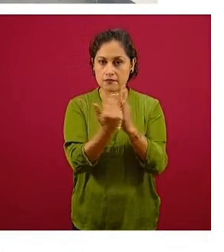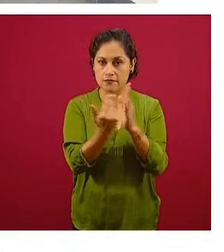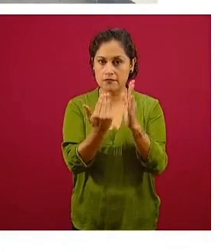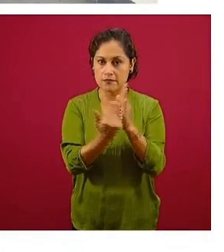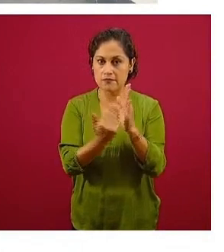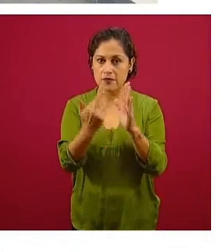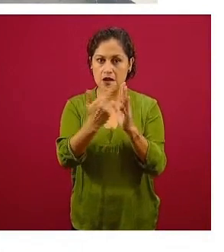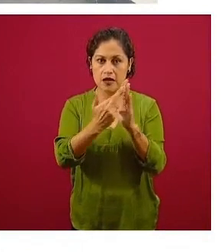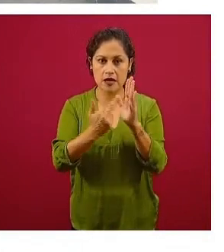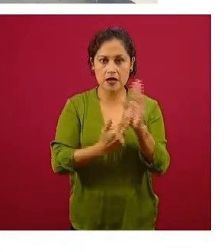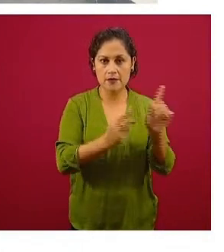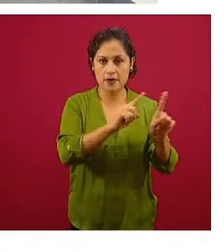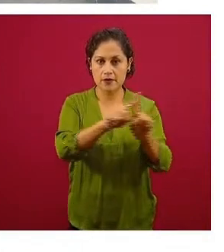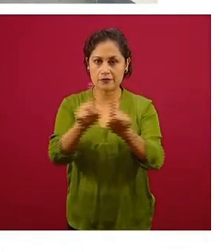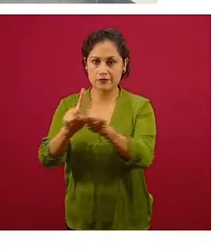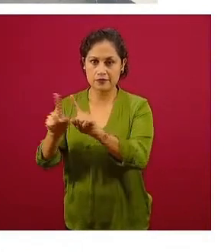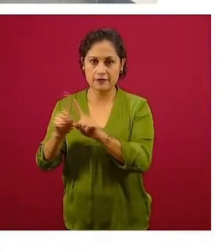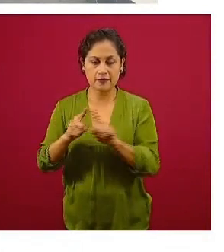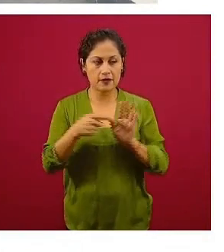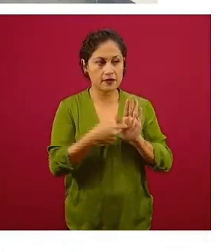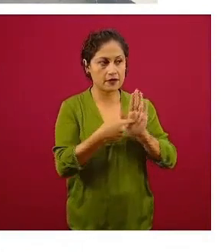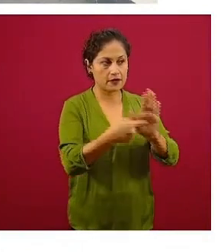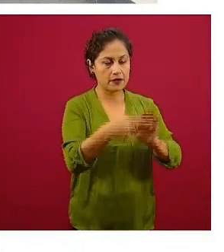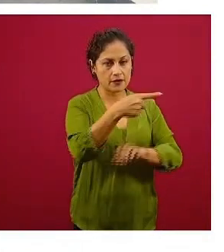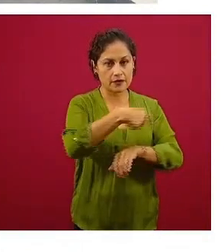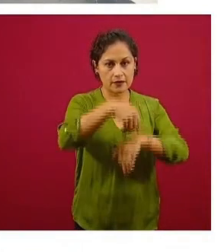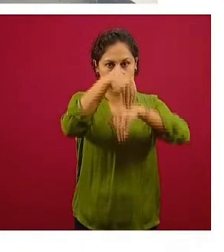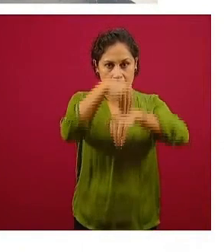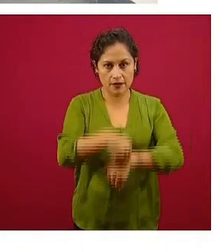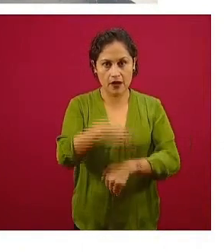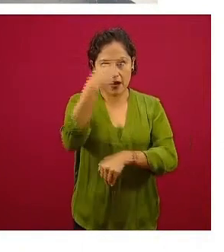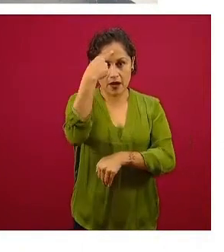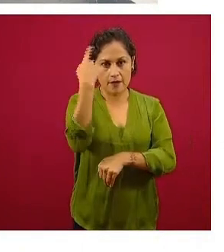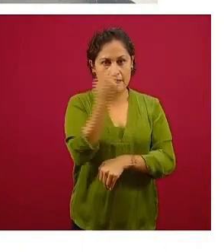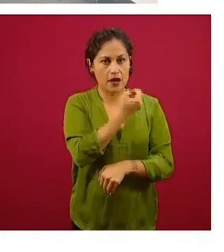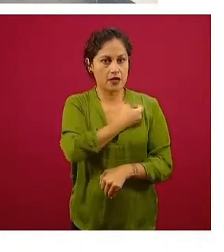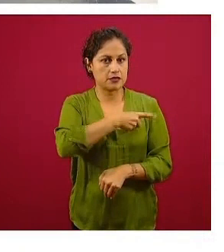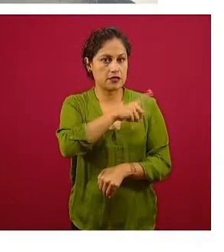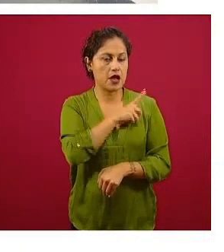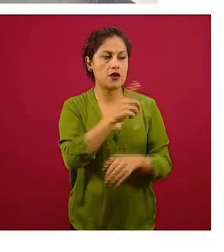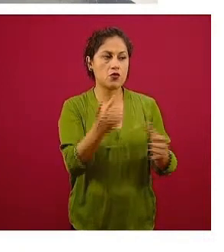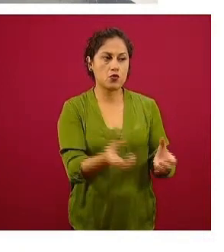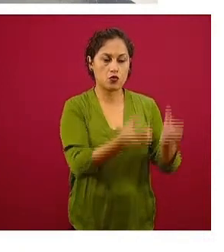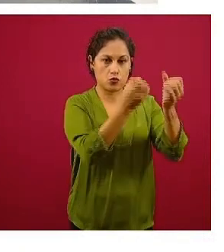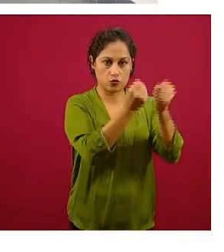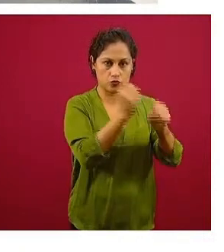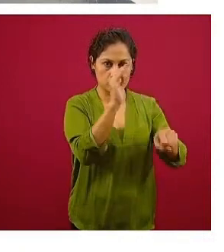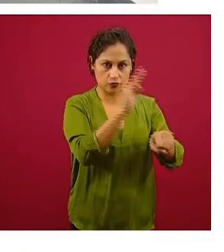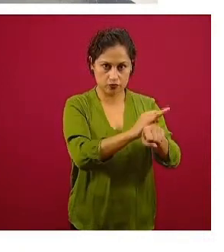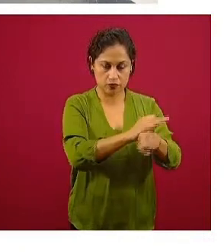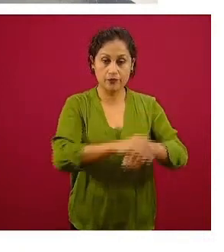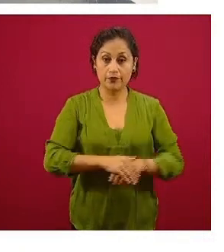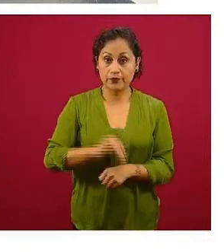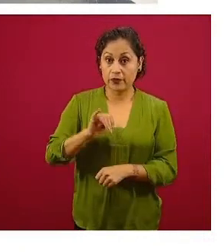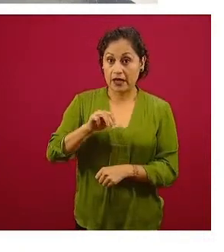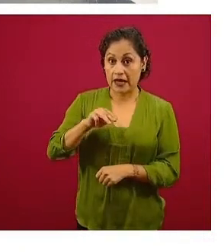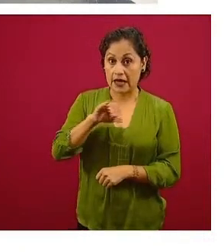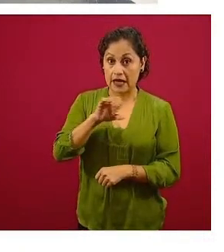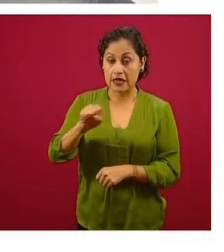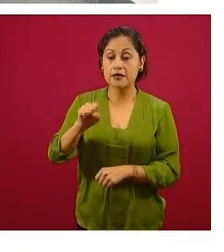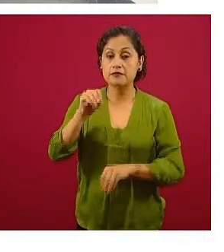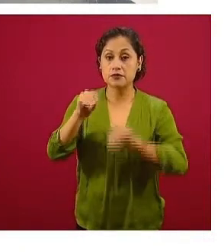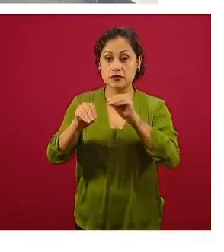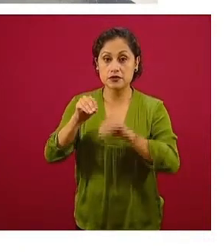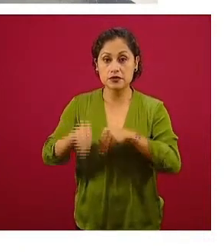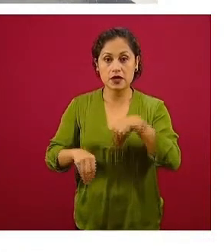salvaguardar su integridad y su salud. El IMSS ha generado tres mecanismos muy importantes